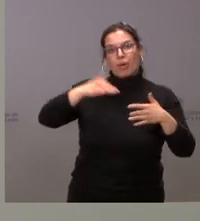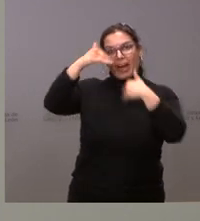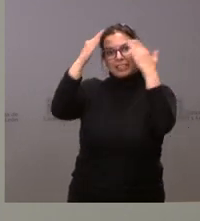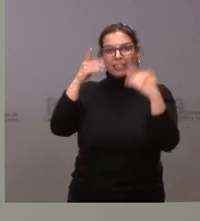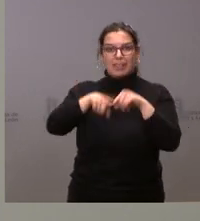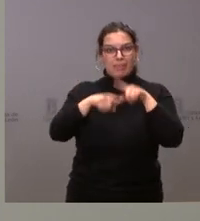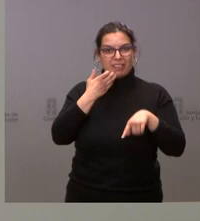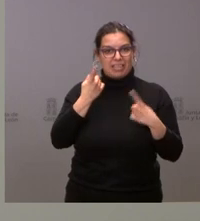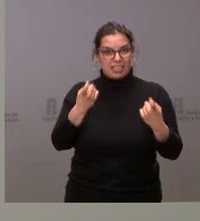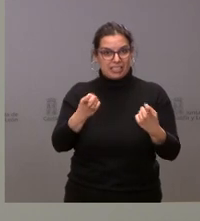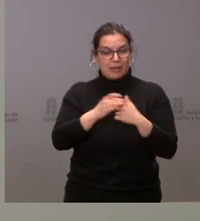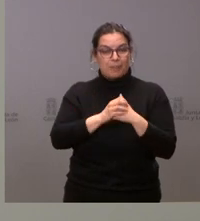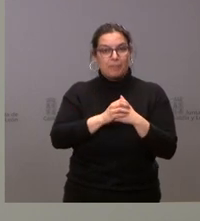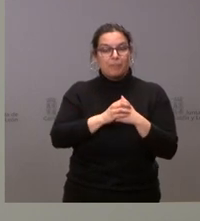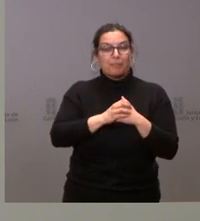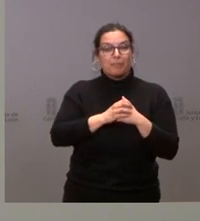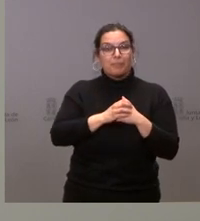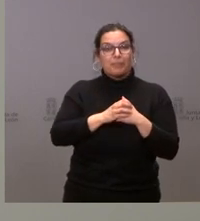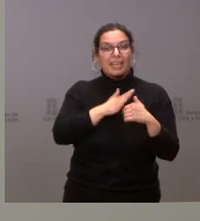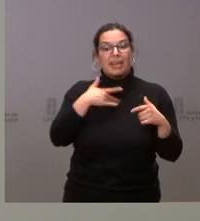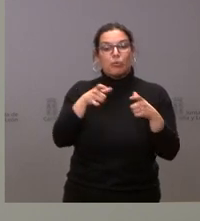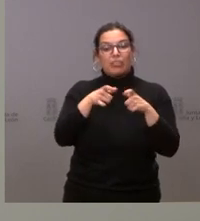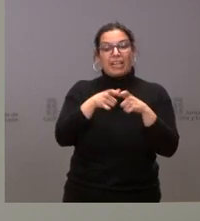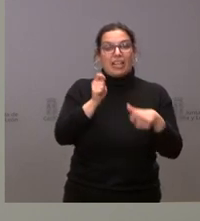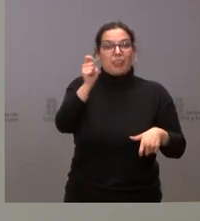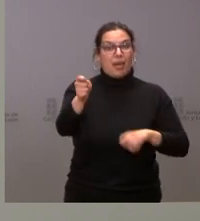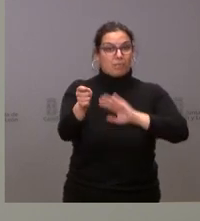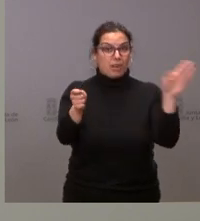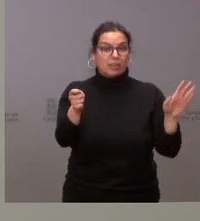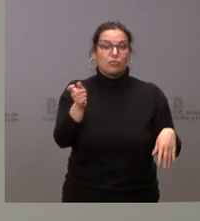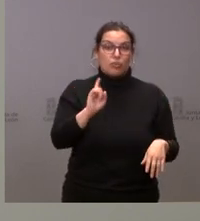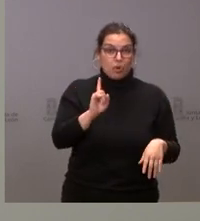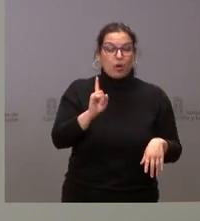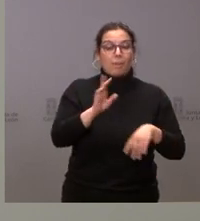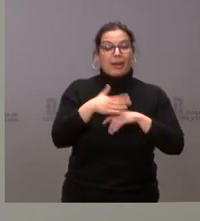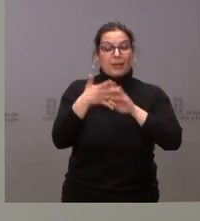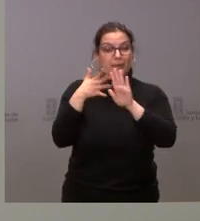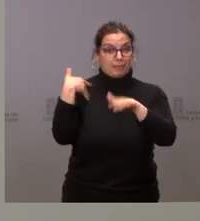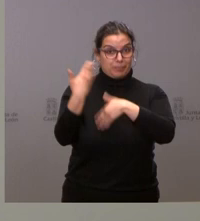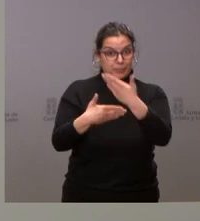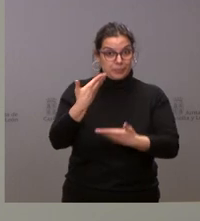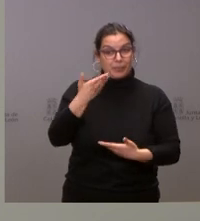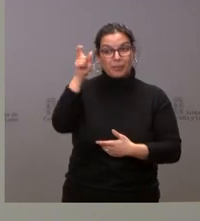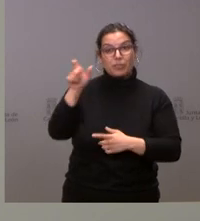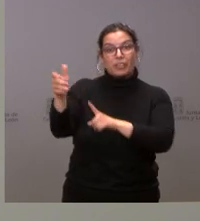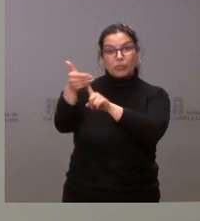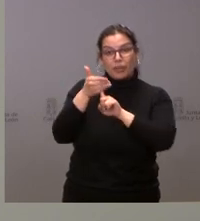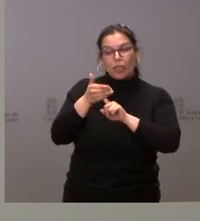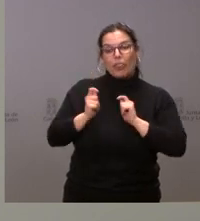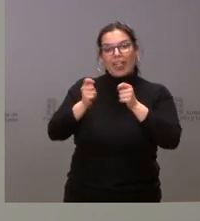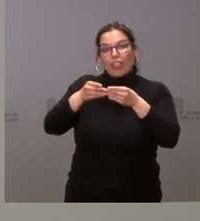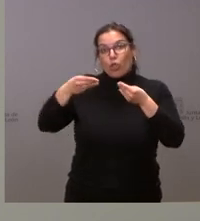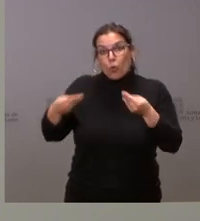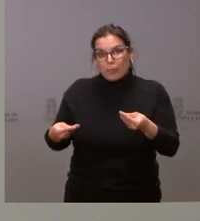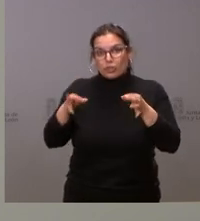precisen. La idea no es tanto dar una tarjeta sanitaria, sino efectos de agilidad. A los refugiados se les entregaría un documento de